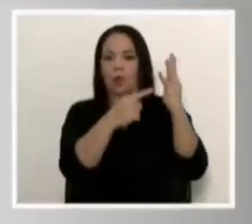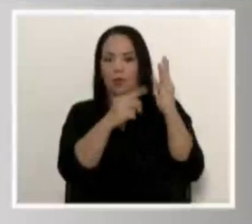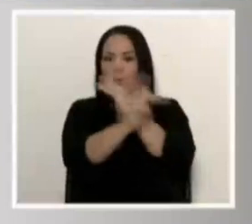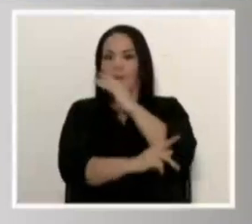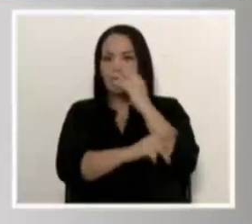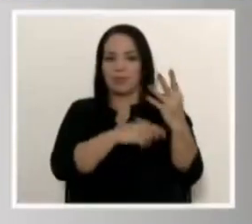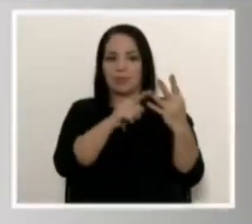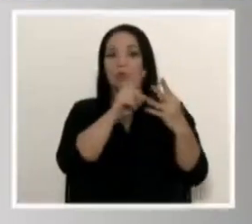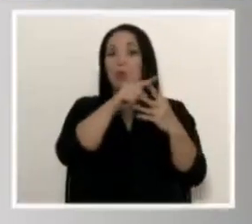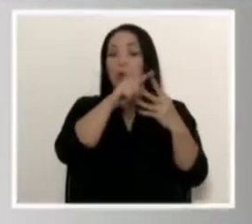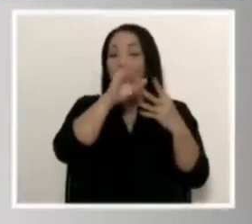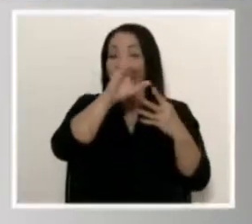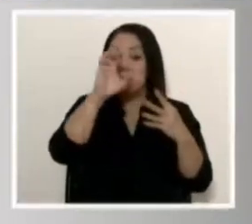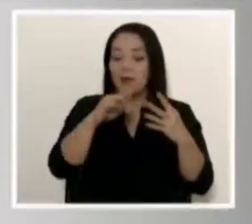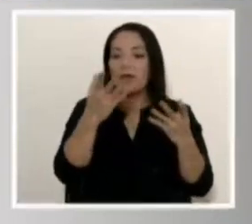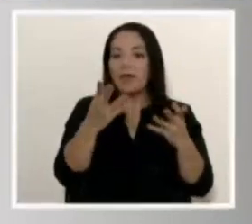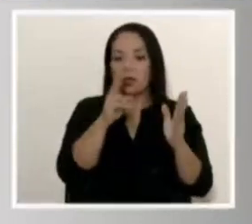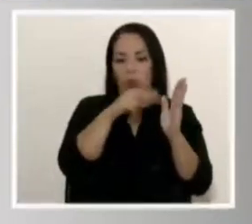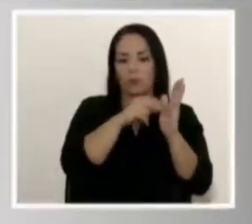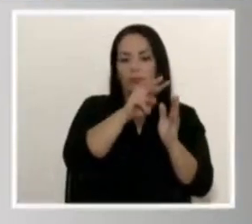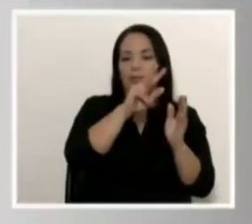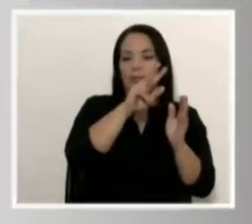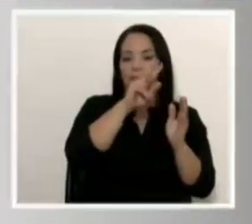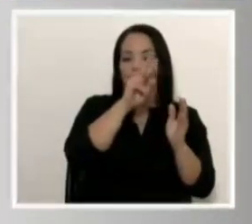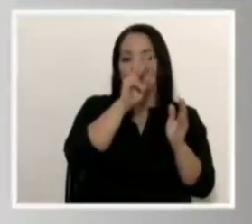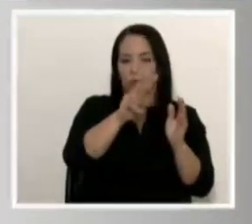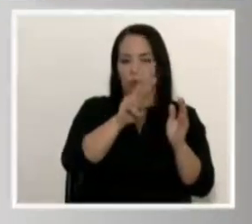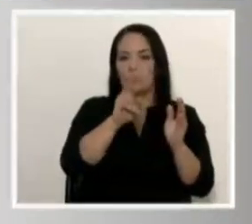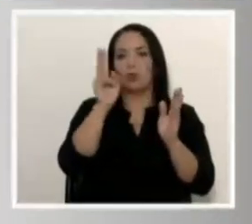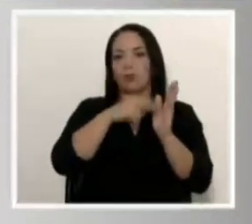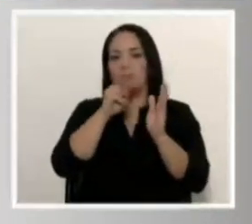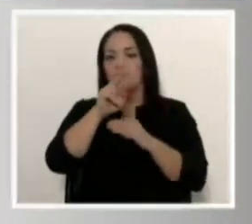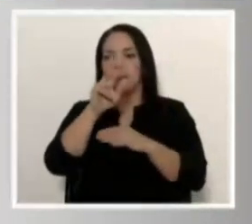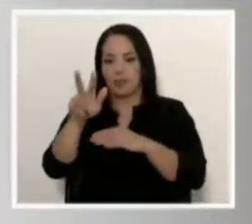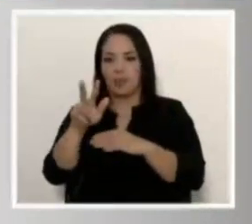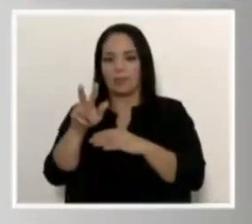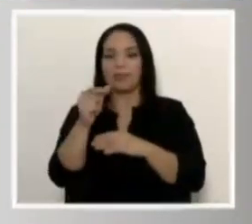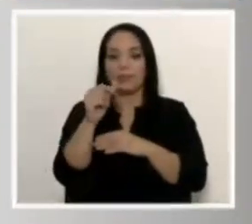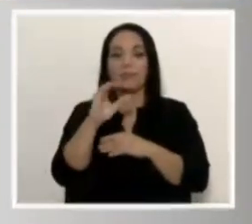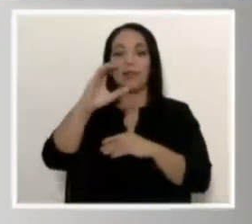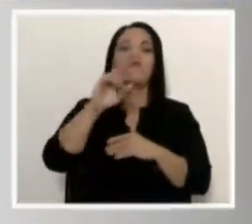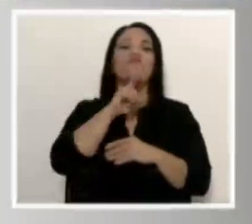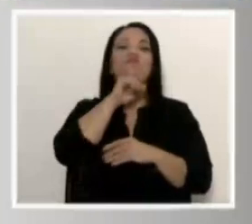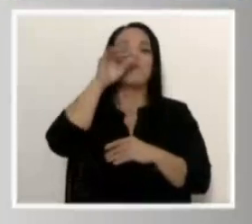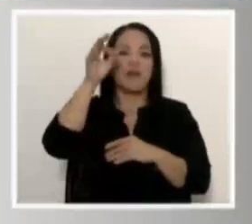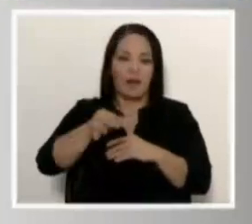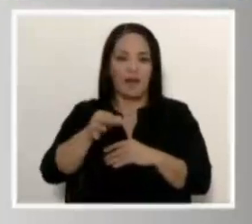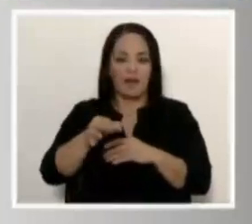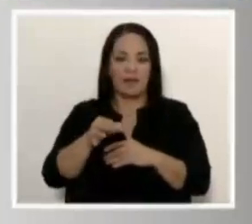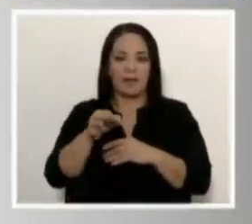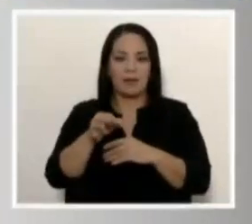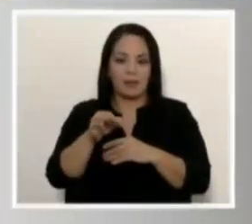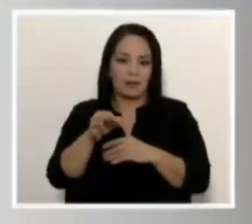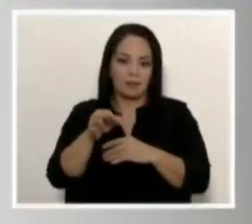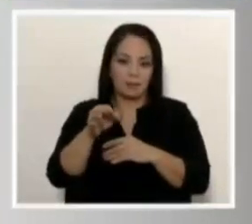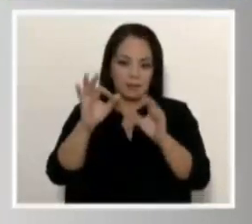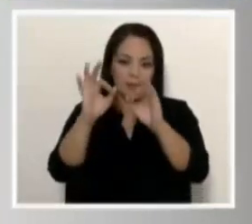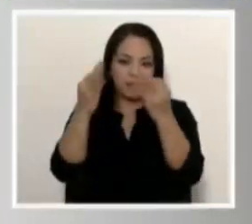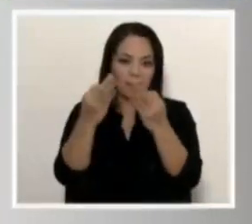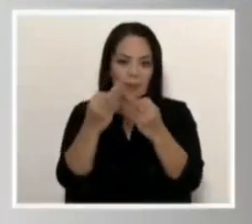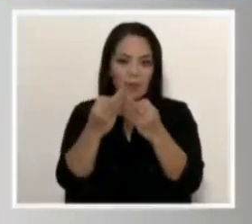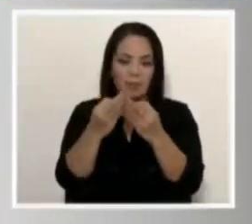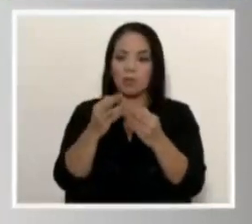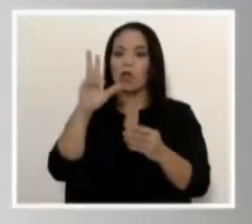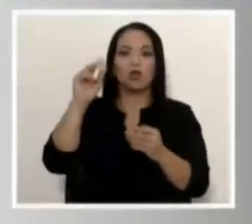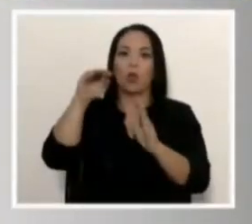donde entre 2023 y 2022 el salario real, o sea, el poder adquisitivo de las familias, no se